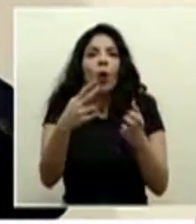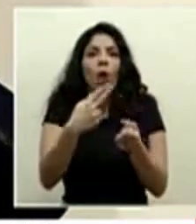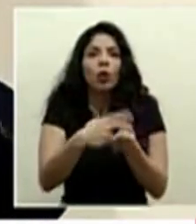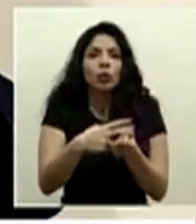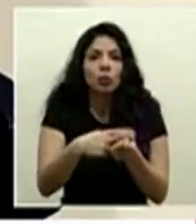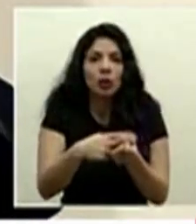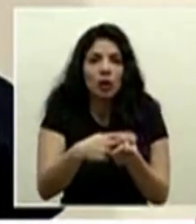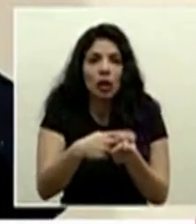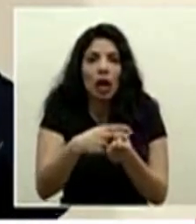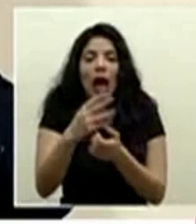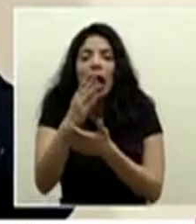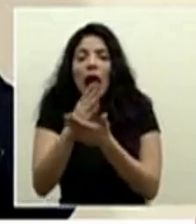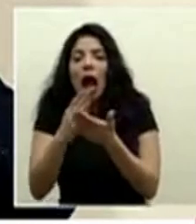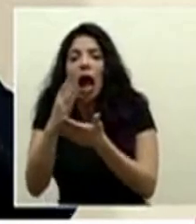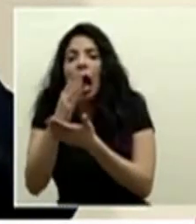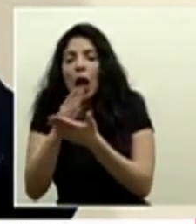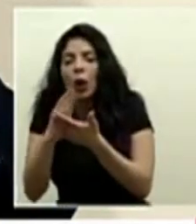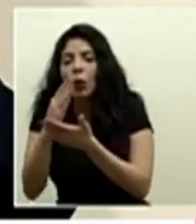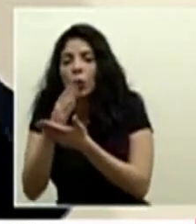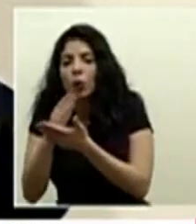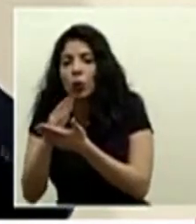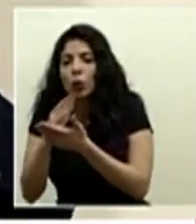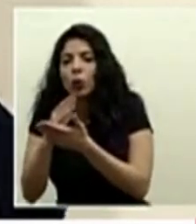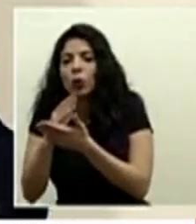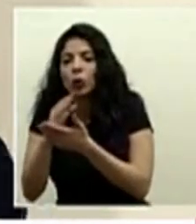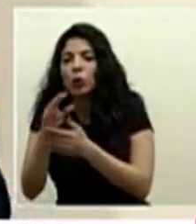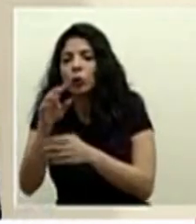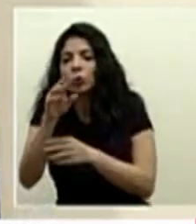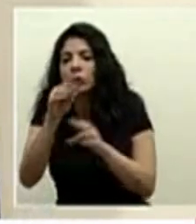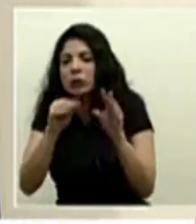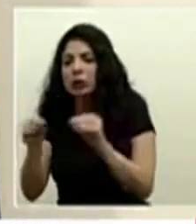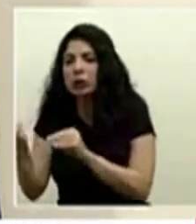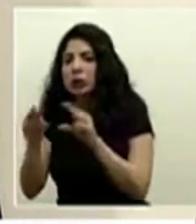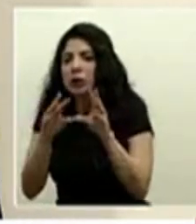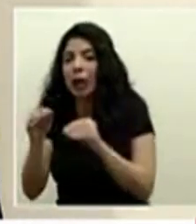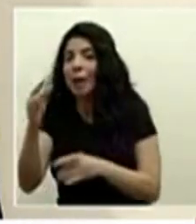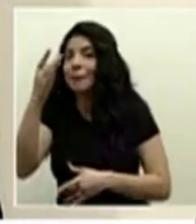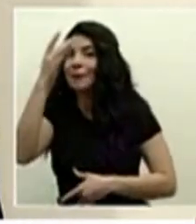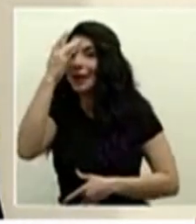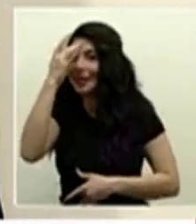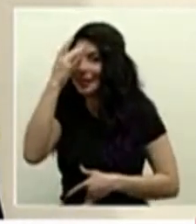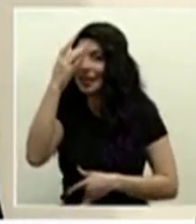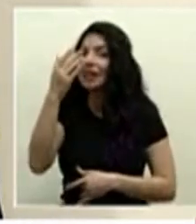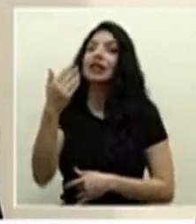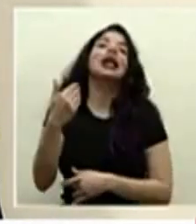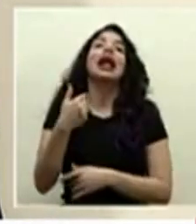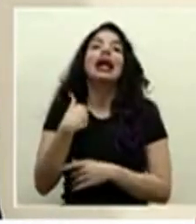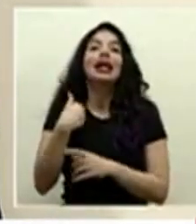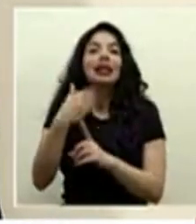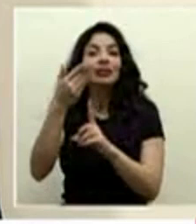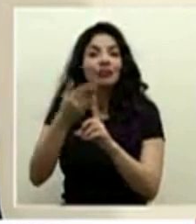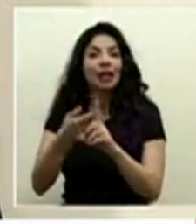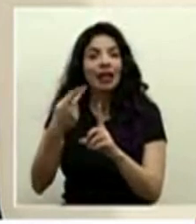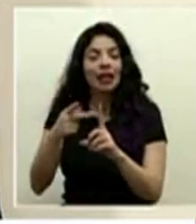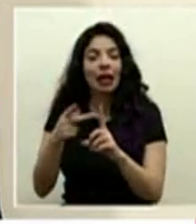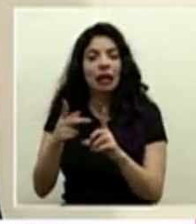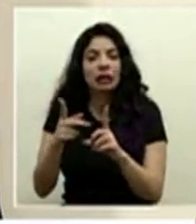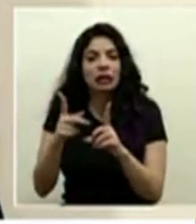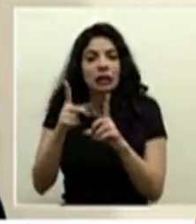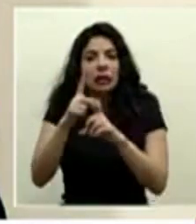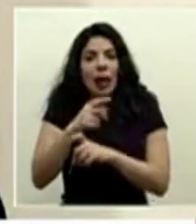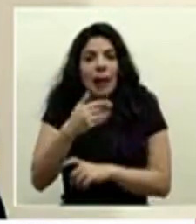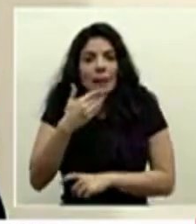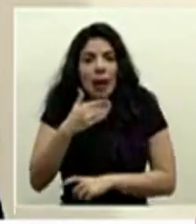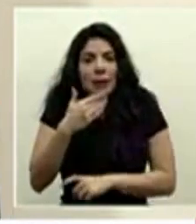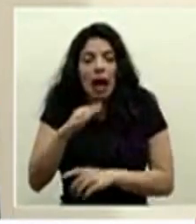y hay ciertos momentos en que pacientes de nuevo con factores de riesgo se complican y